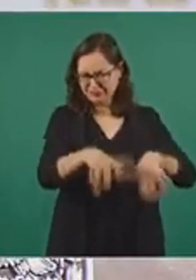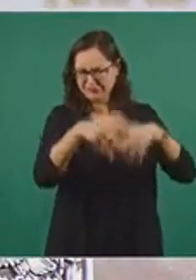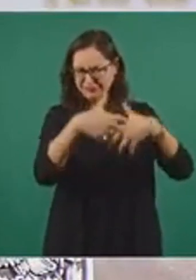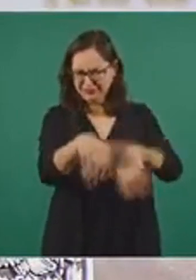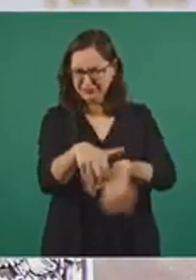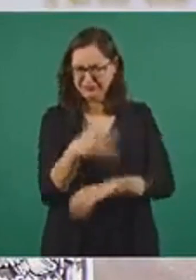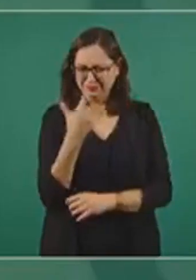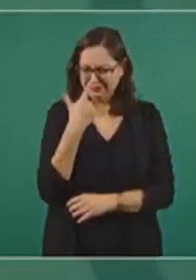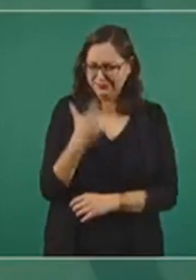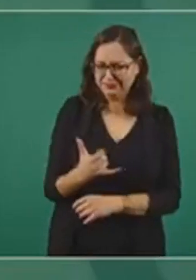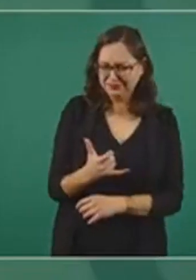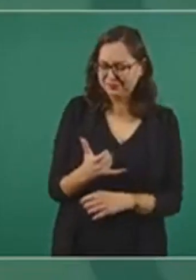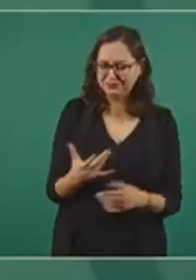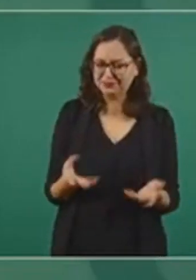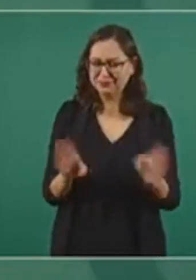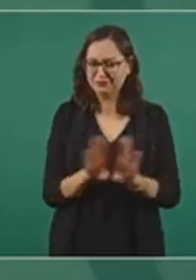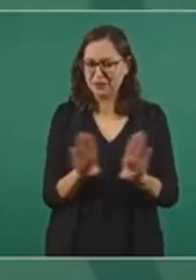todo lo que se está haciendo. Rebezamos.